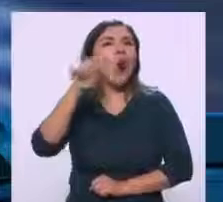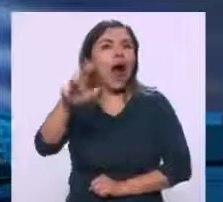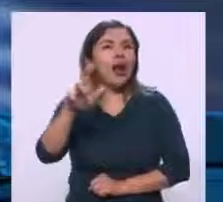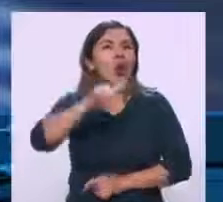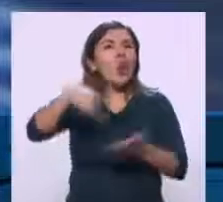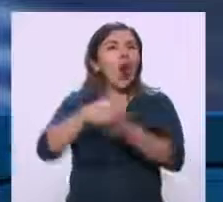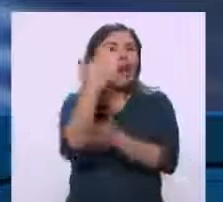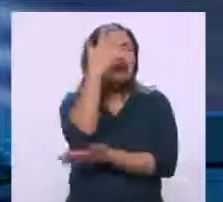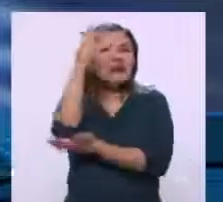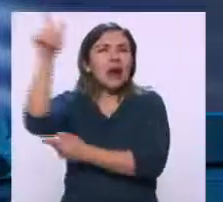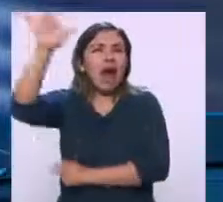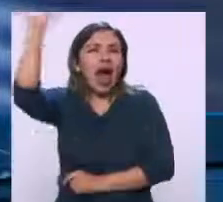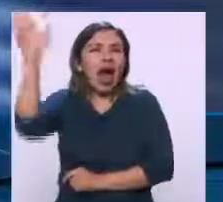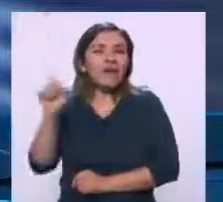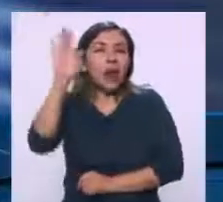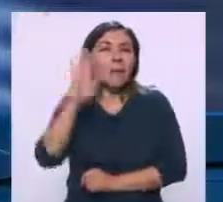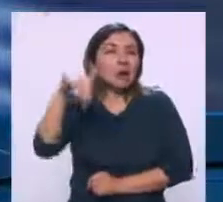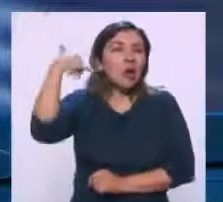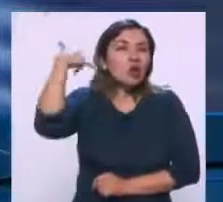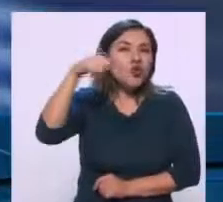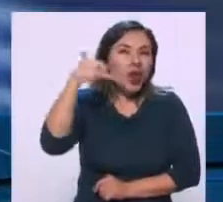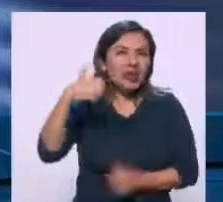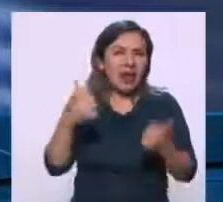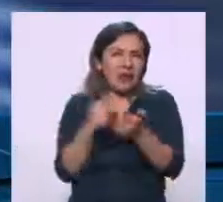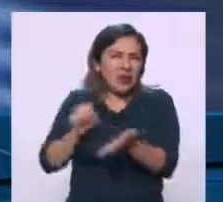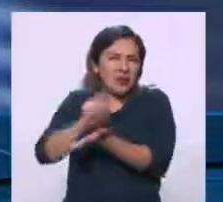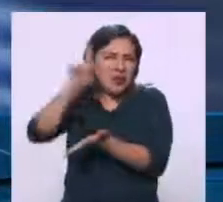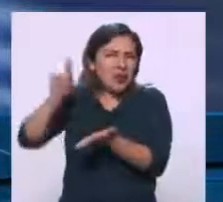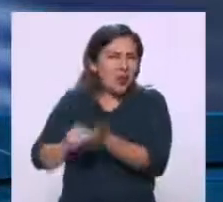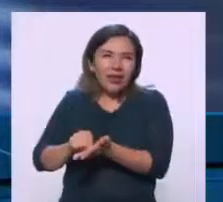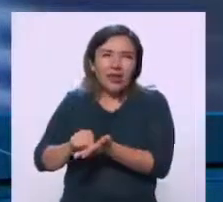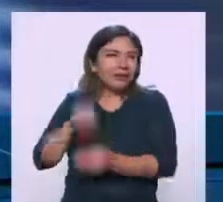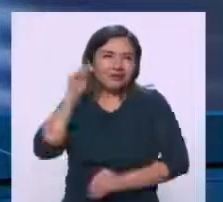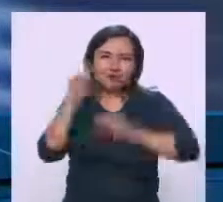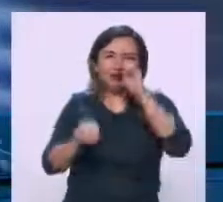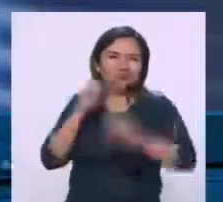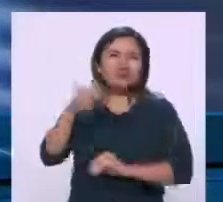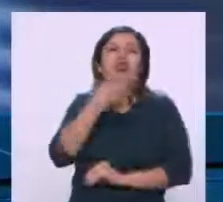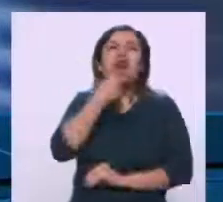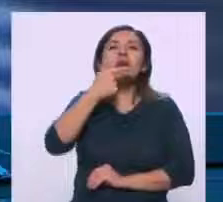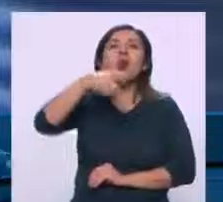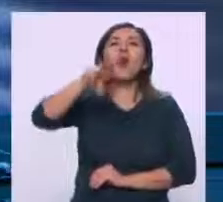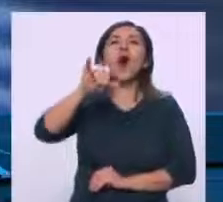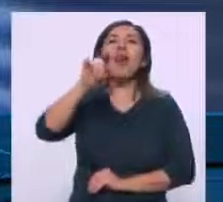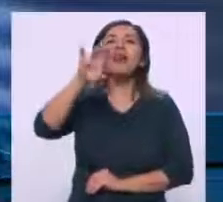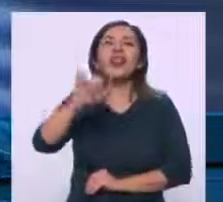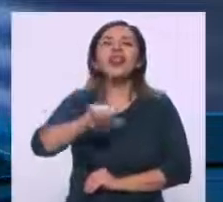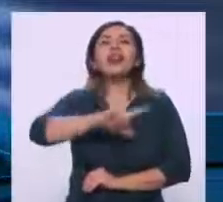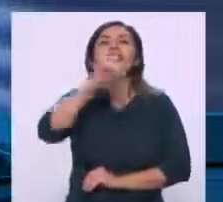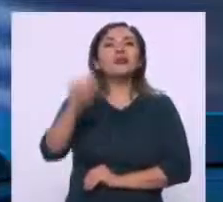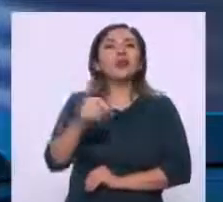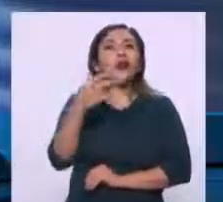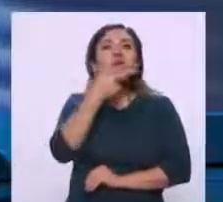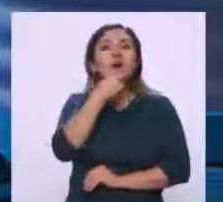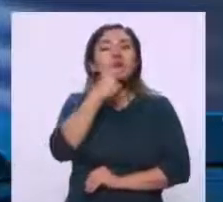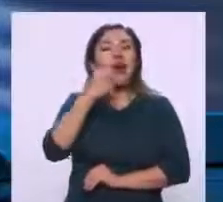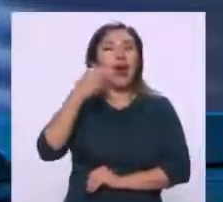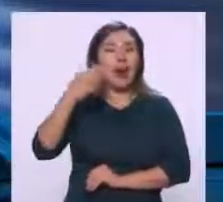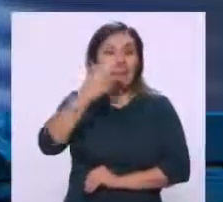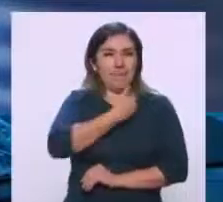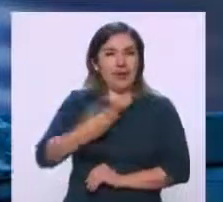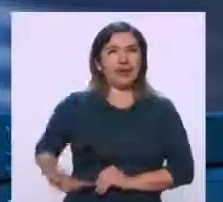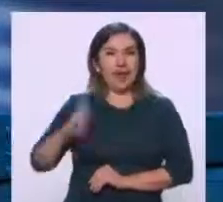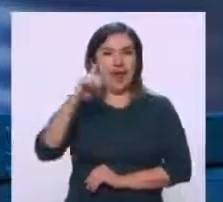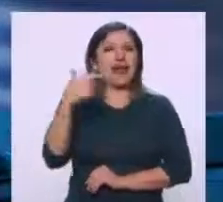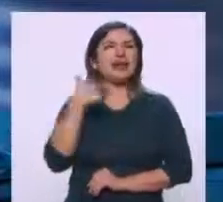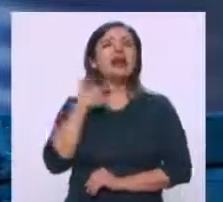selva seguramente en África, como si fuera yucateca, a través de un tuit de Cuadri, que luego replicó Felipe Calderón. ¿Cómo viste? Este, pues, este